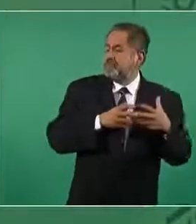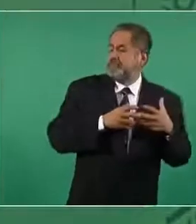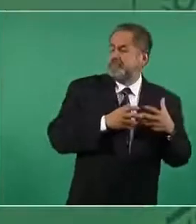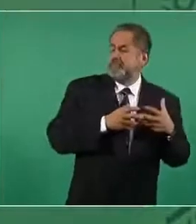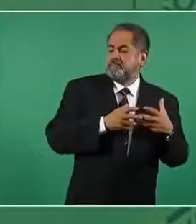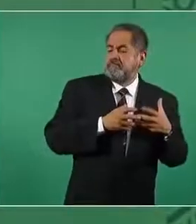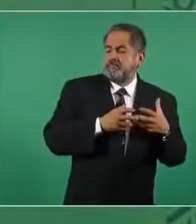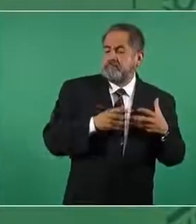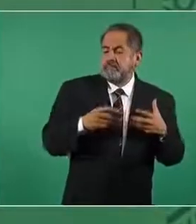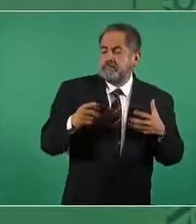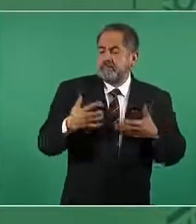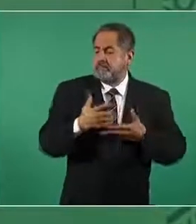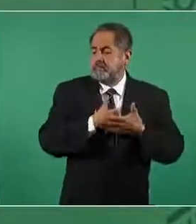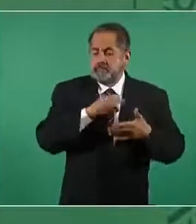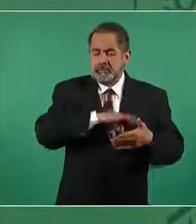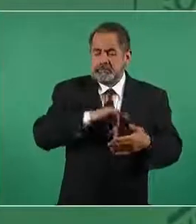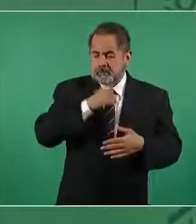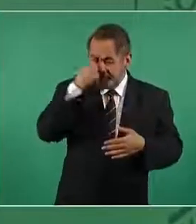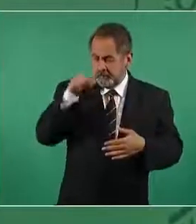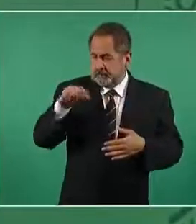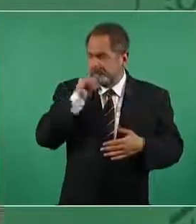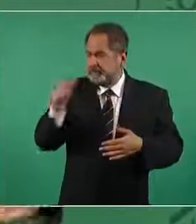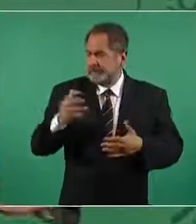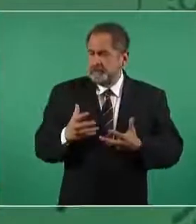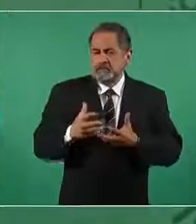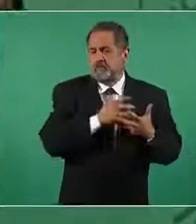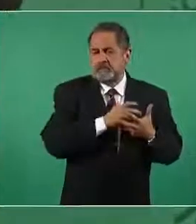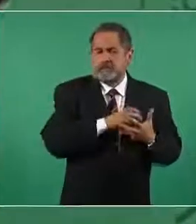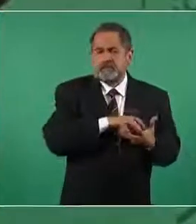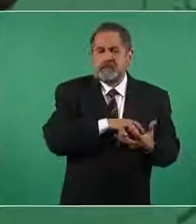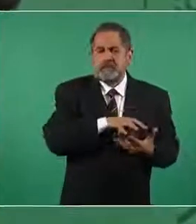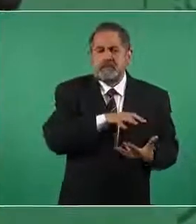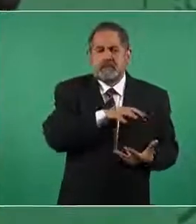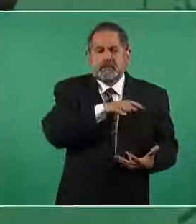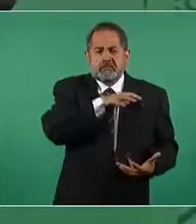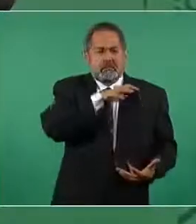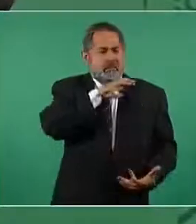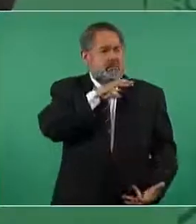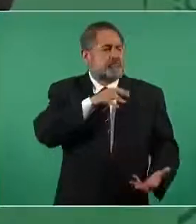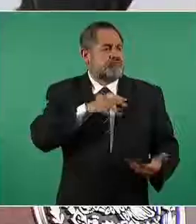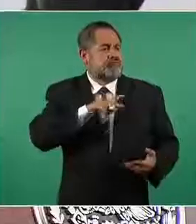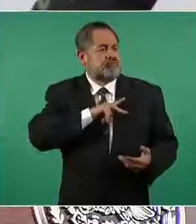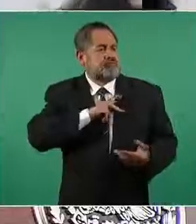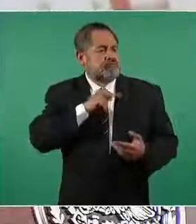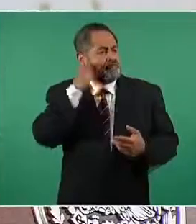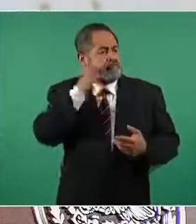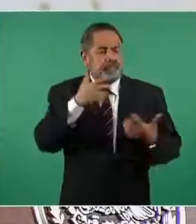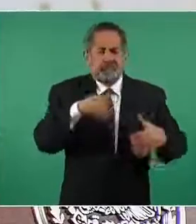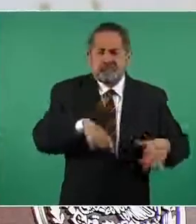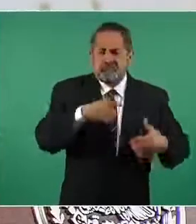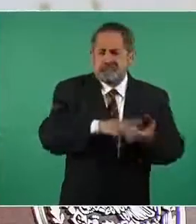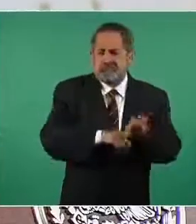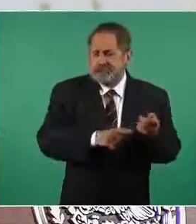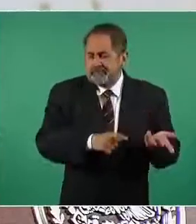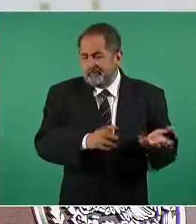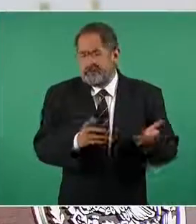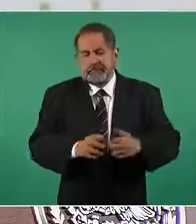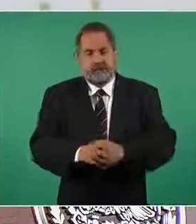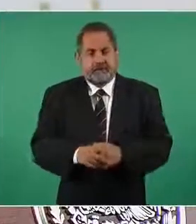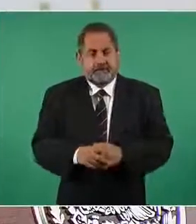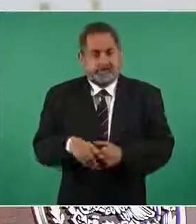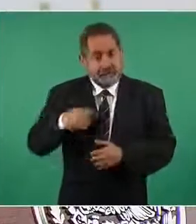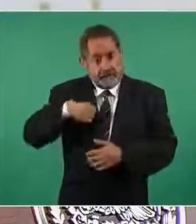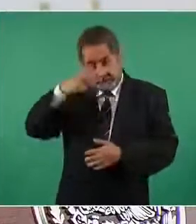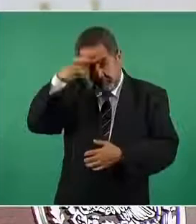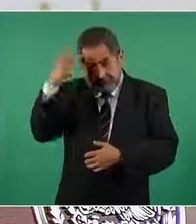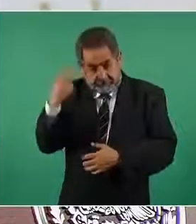la utilidad con la ganancia y así se acumulaban las grandes fortunas en